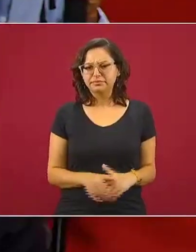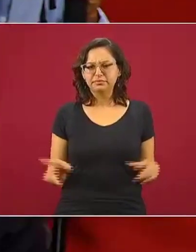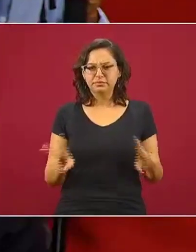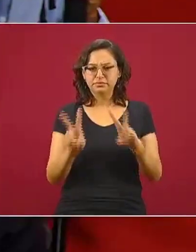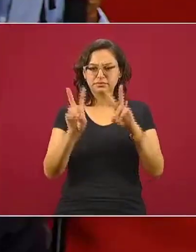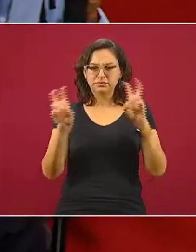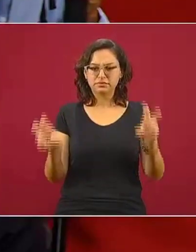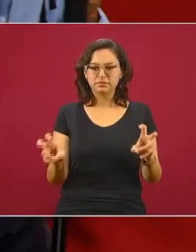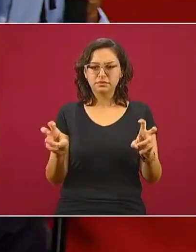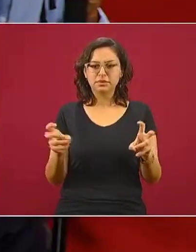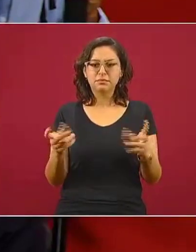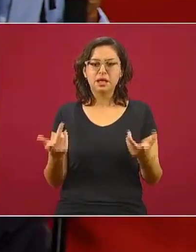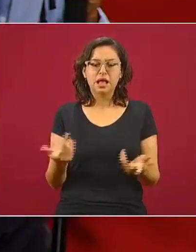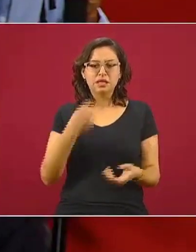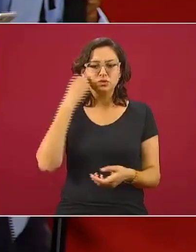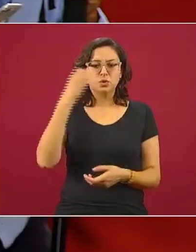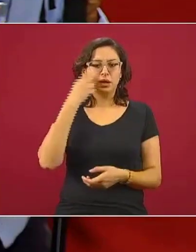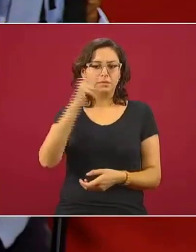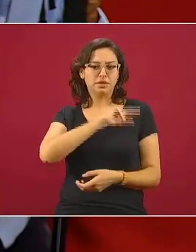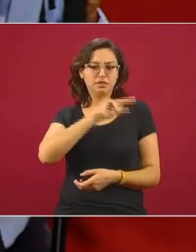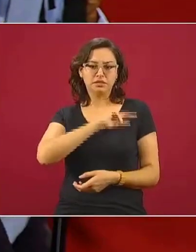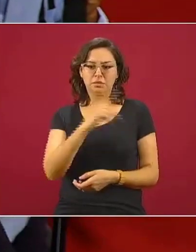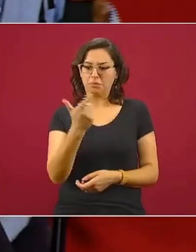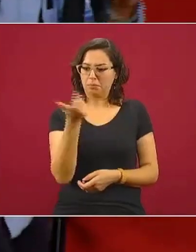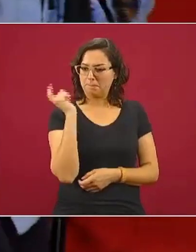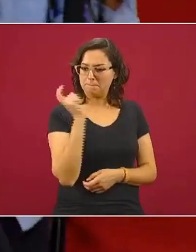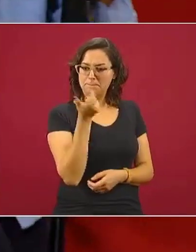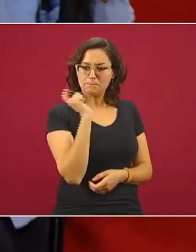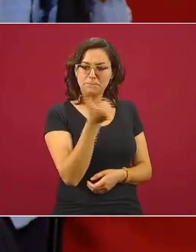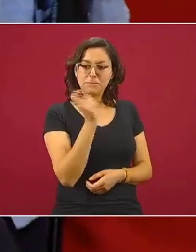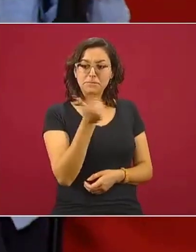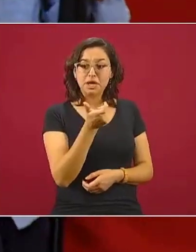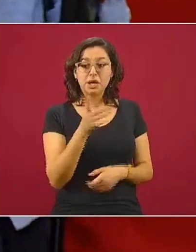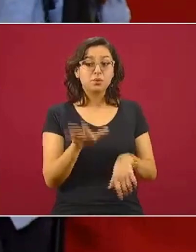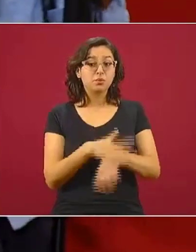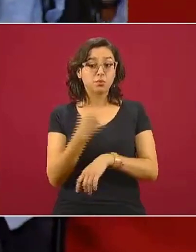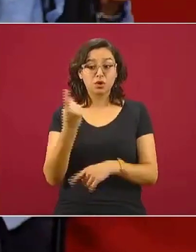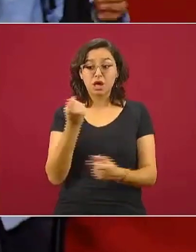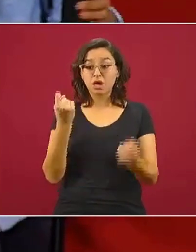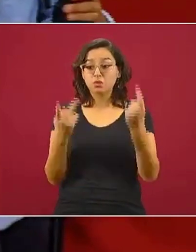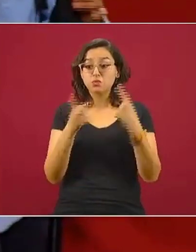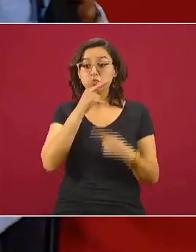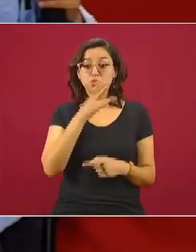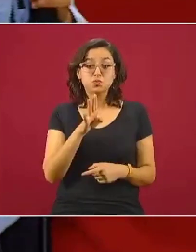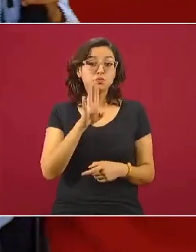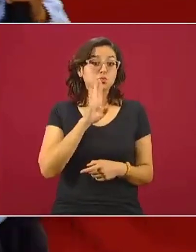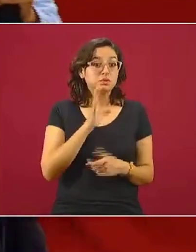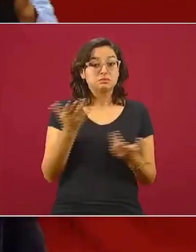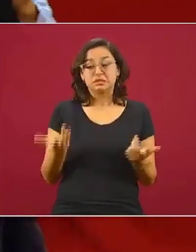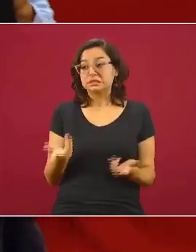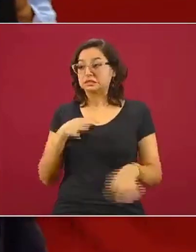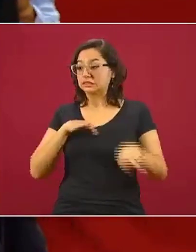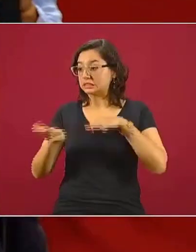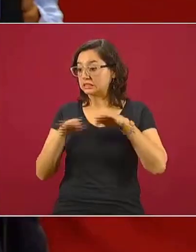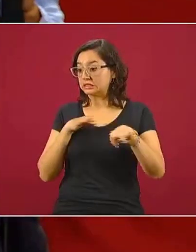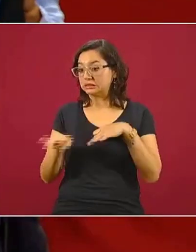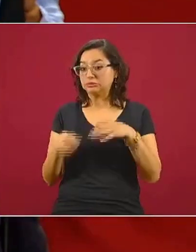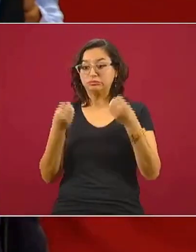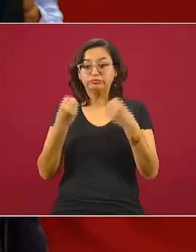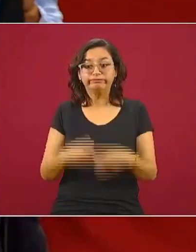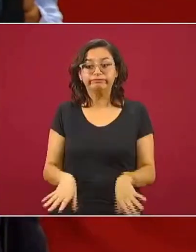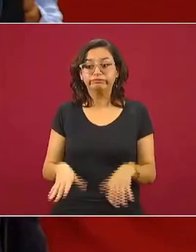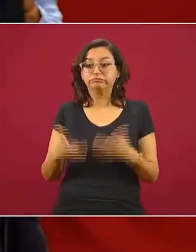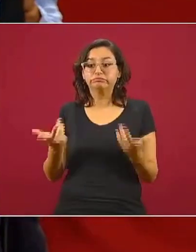con el tema de las colegiaturas dado que bueno pues hay varios padres que se quedaron sin empleo y pues también las